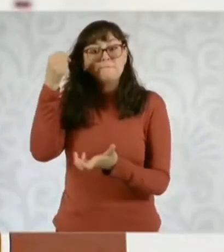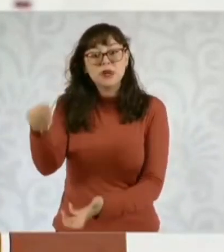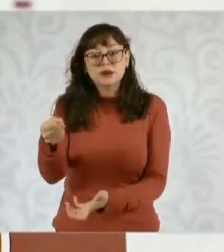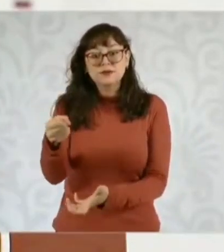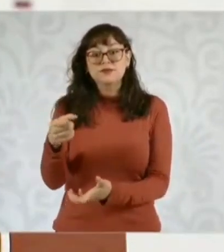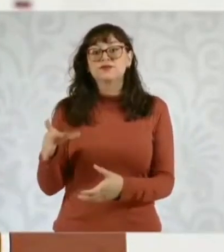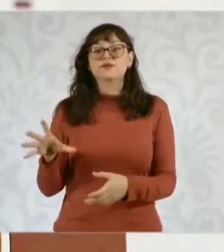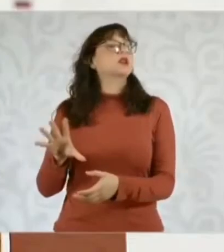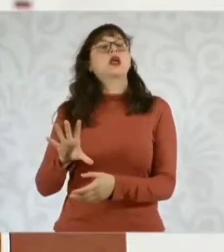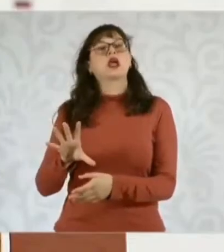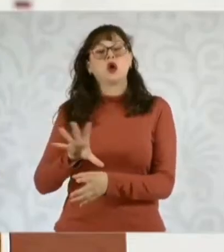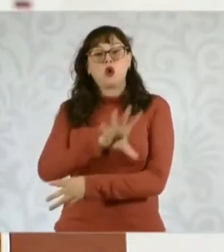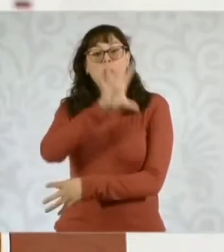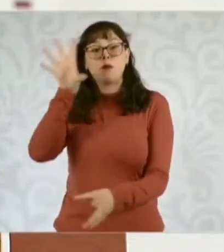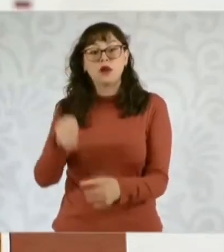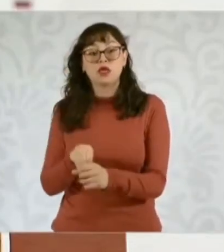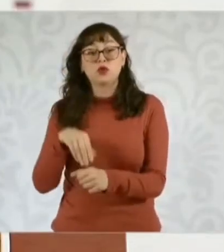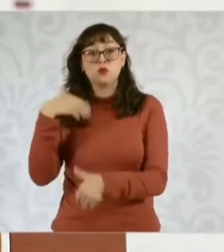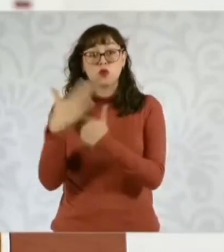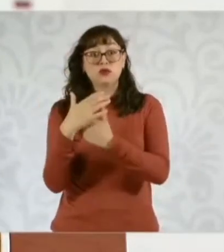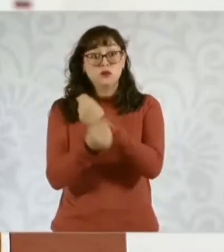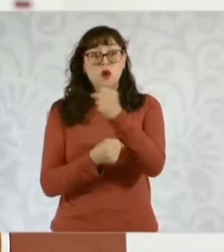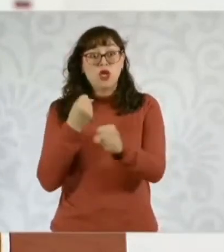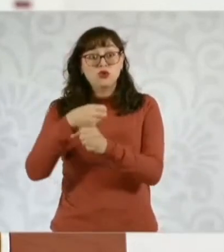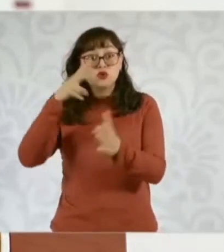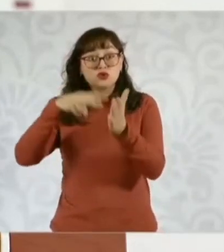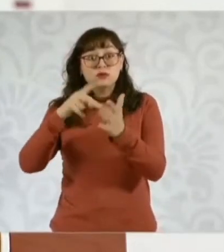pagar de esas obras en el 2025.